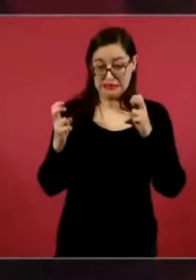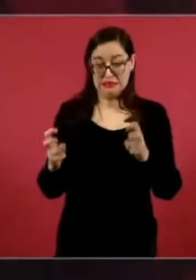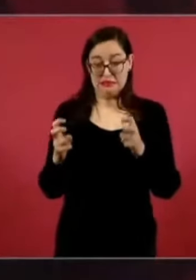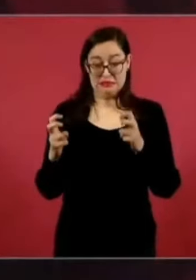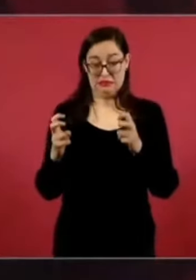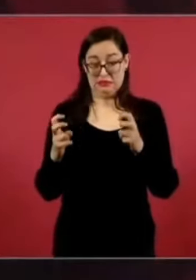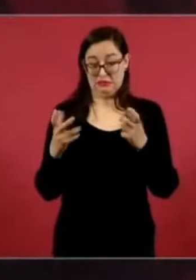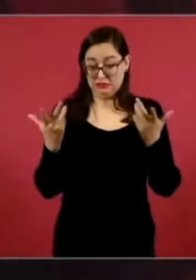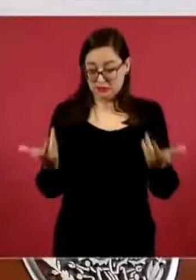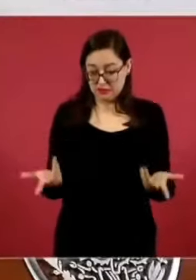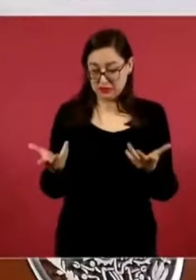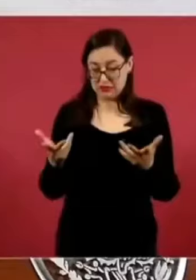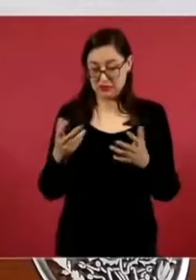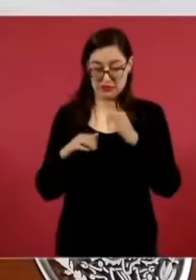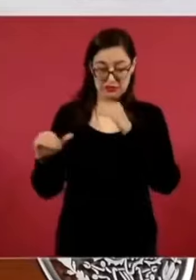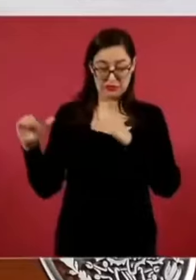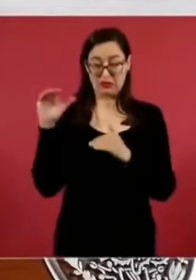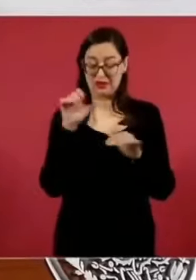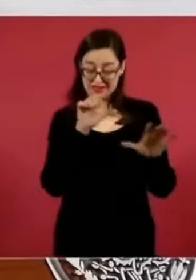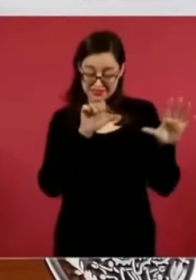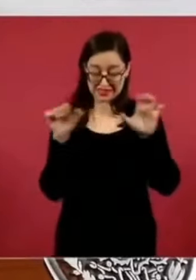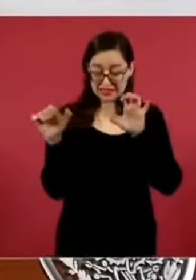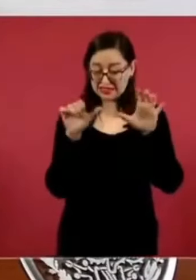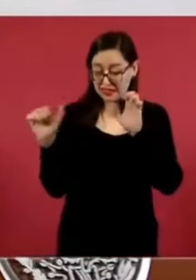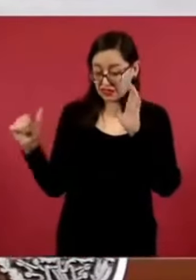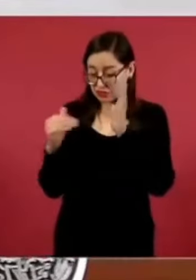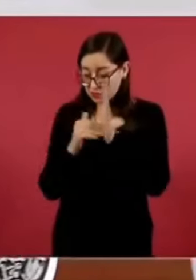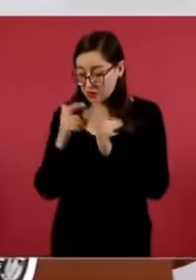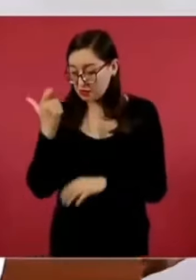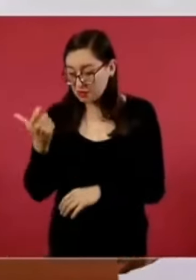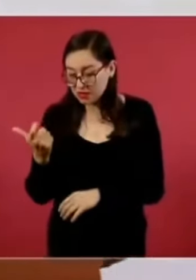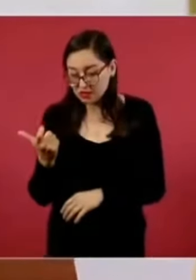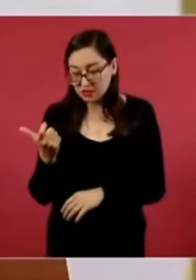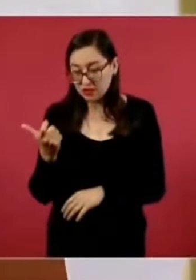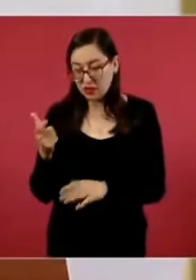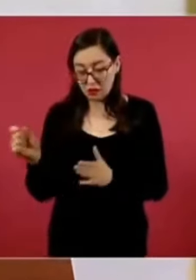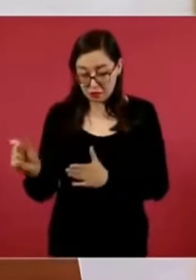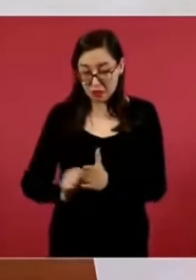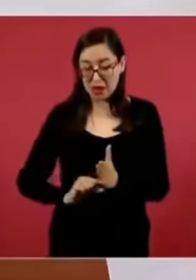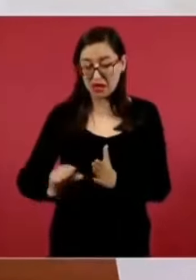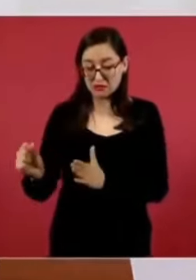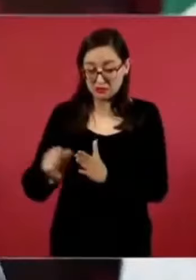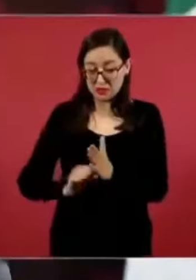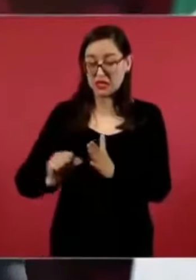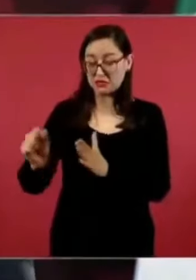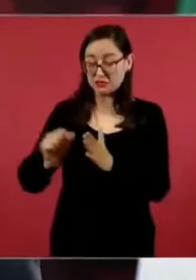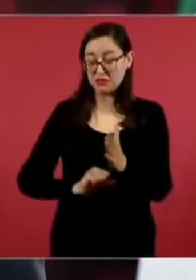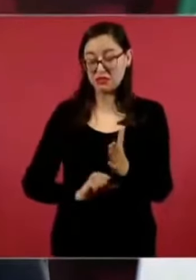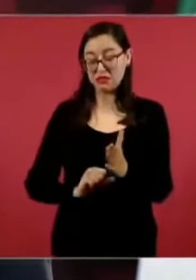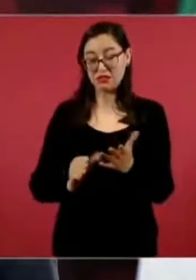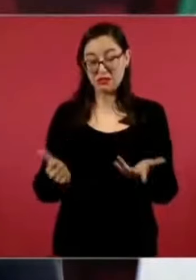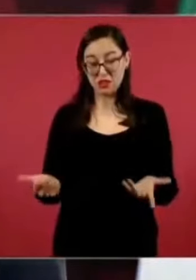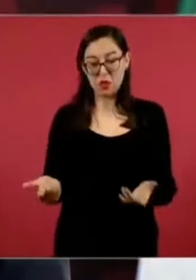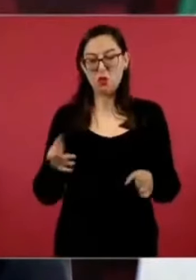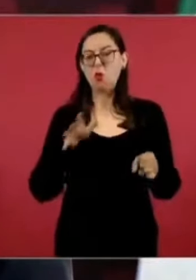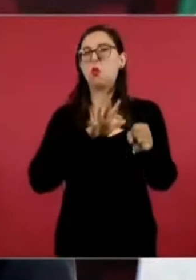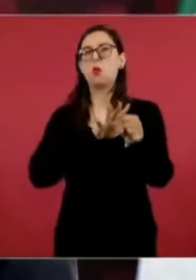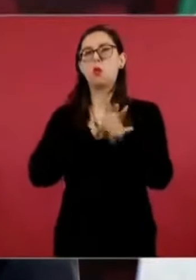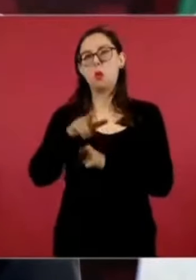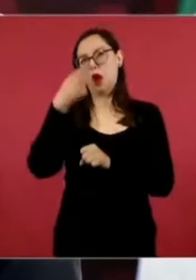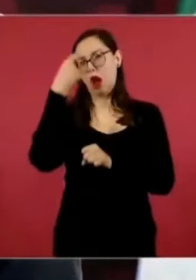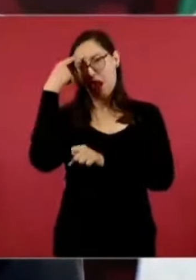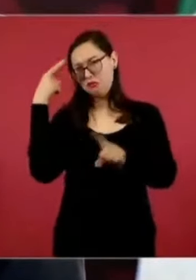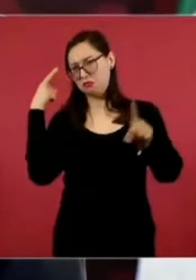gana 600 mil pesos, ¿qué va a tener convicción democrática